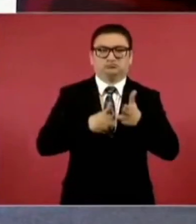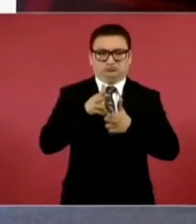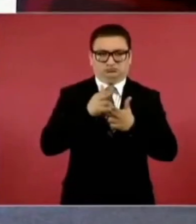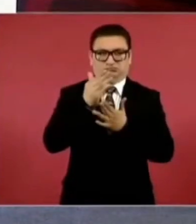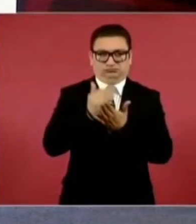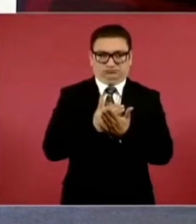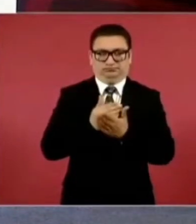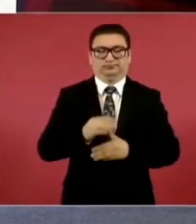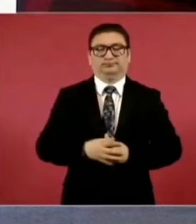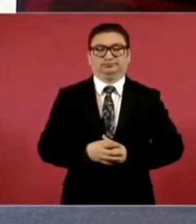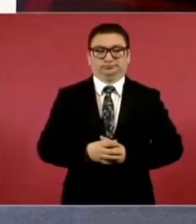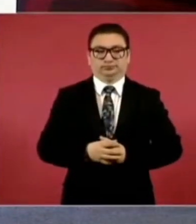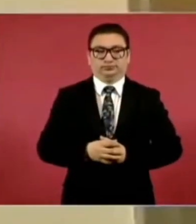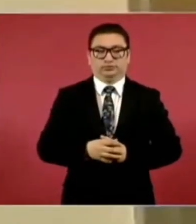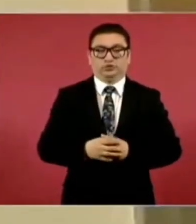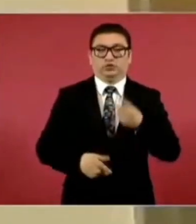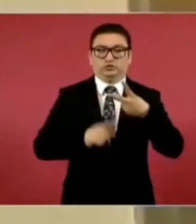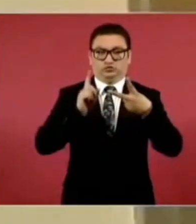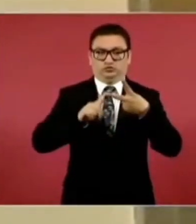dos